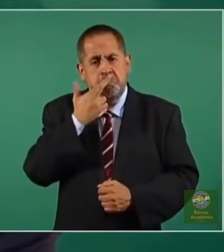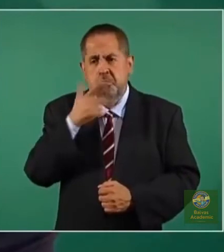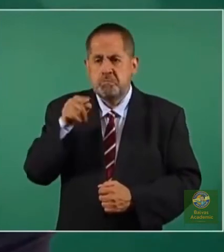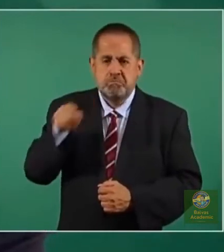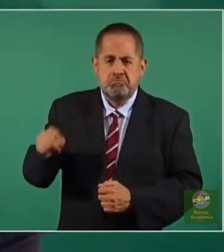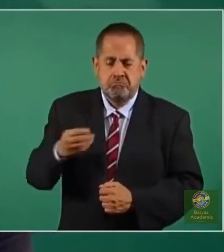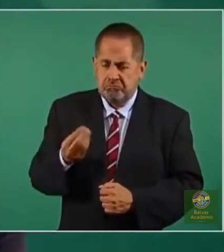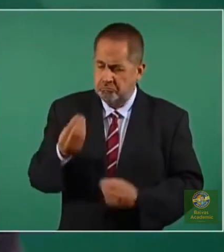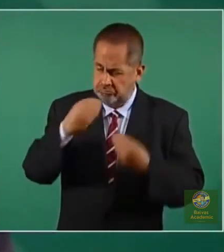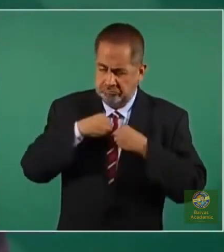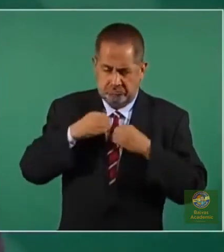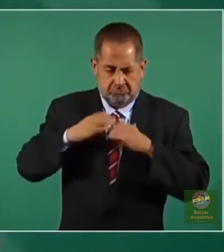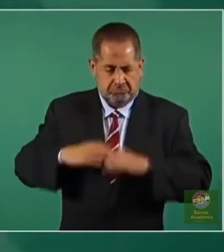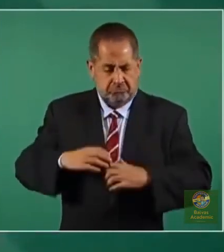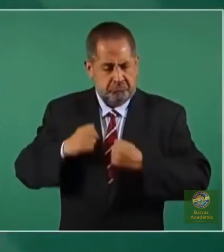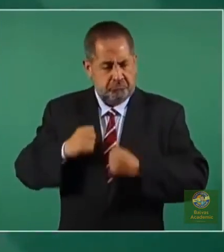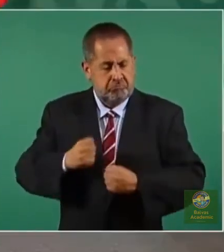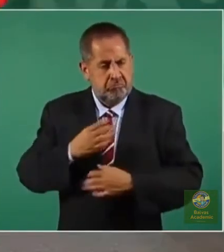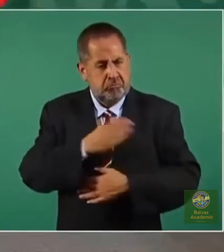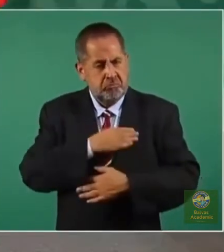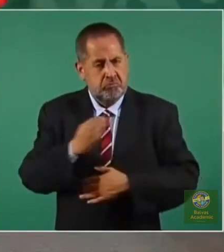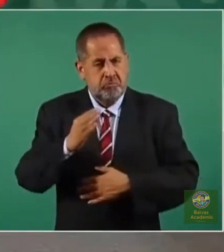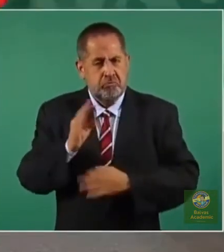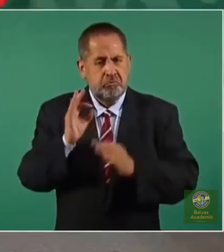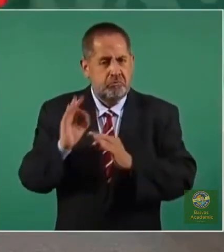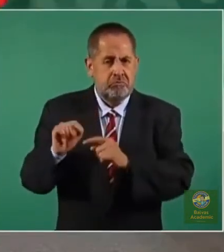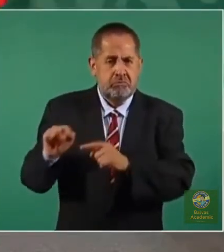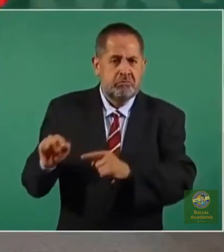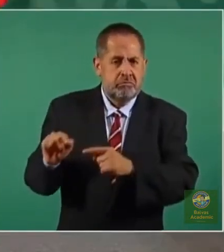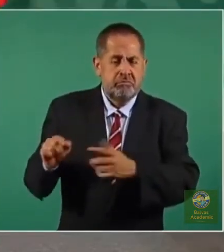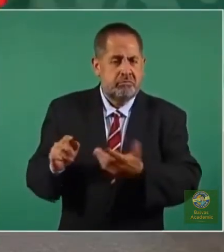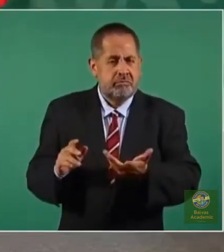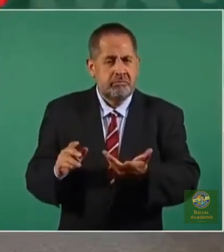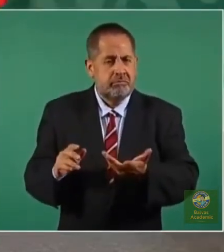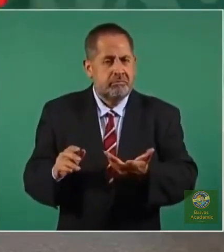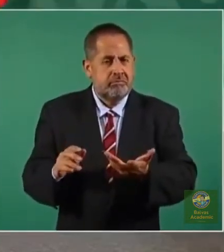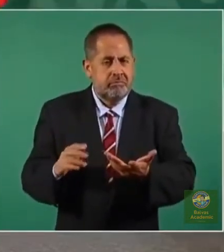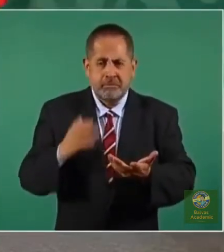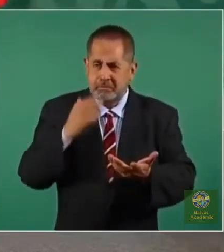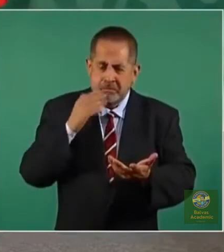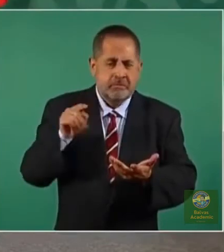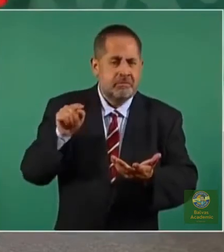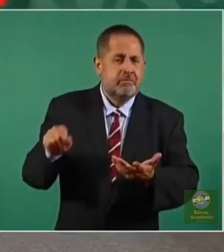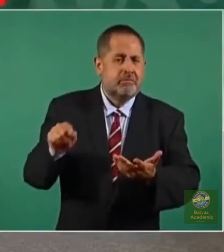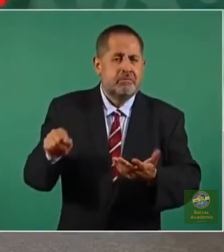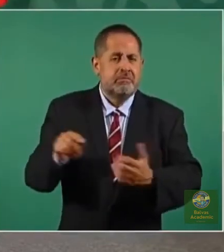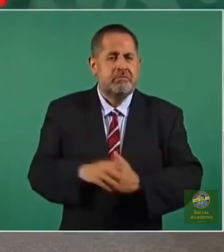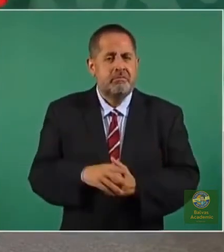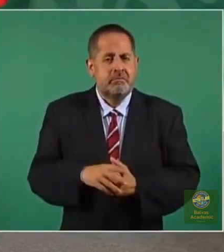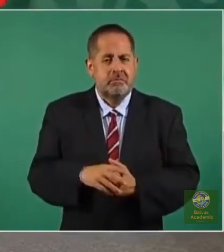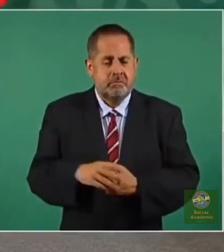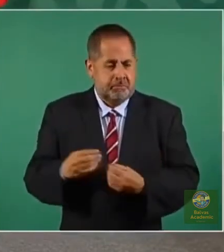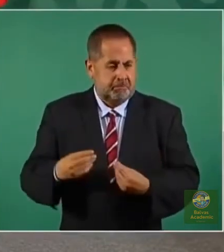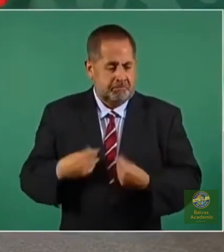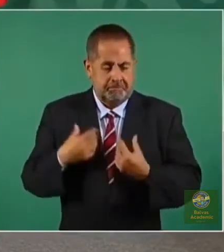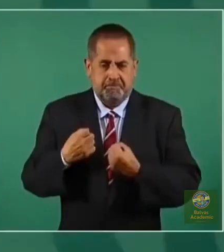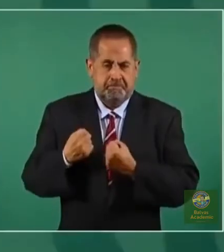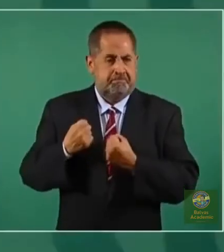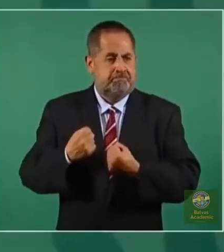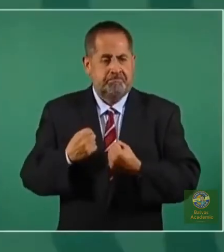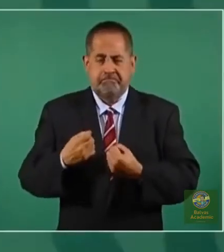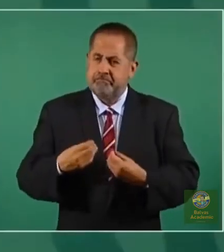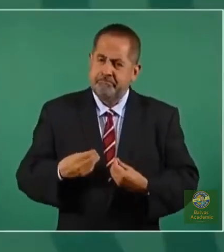nutritivas, que son muy energéticas.